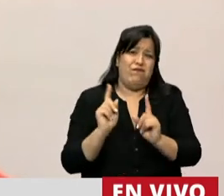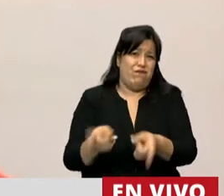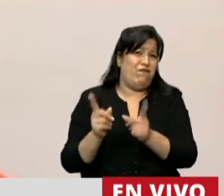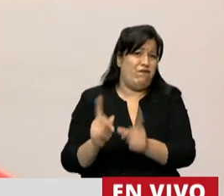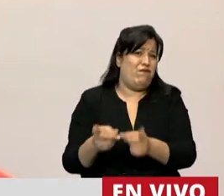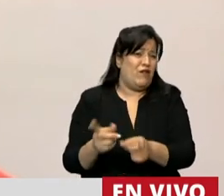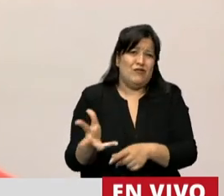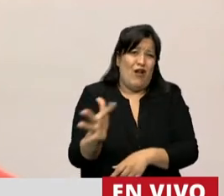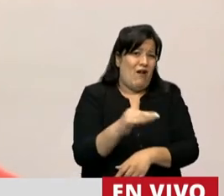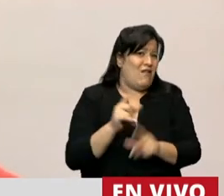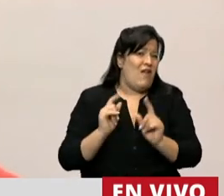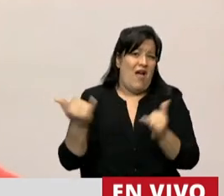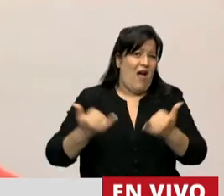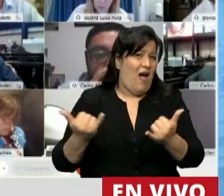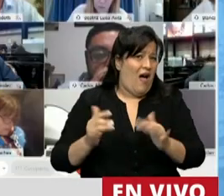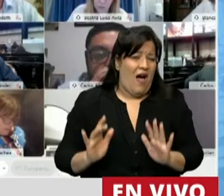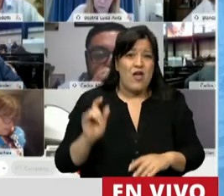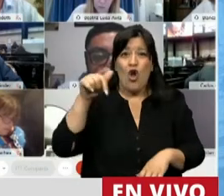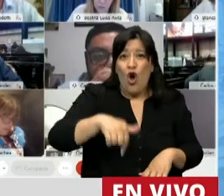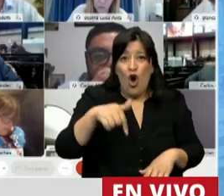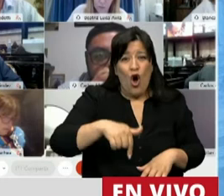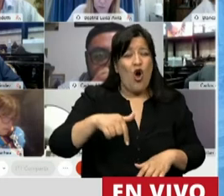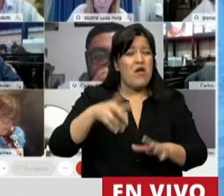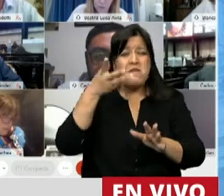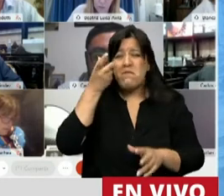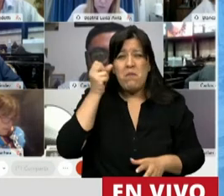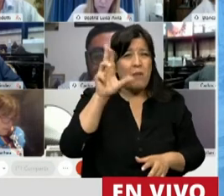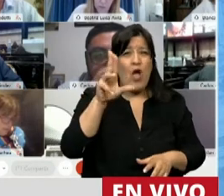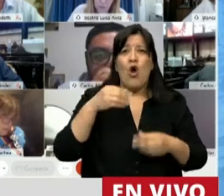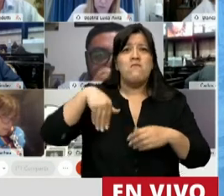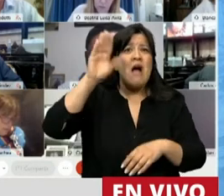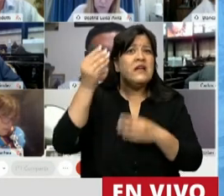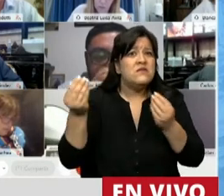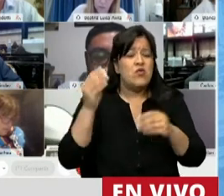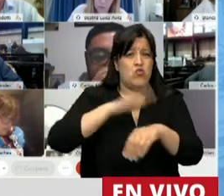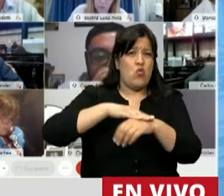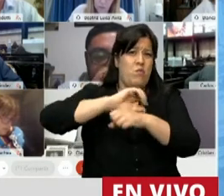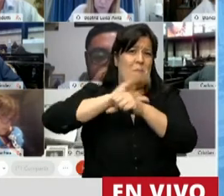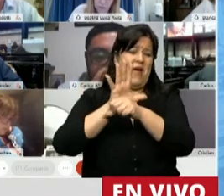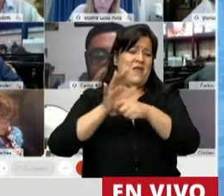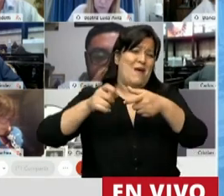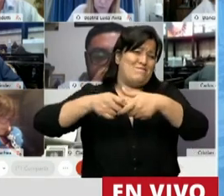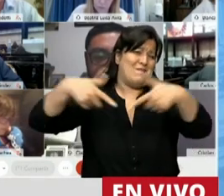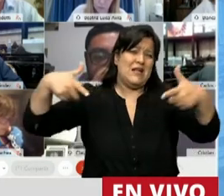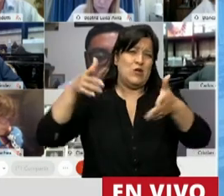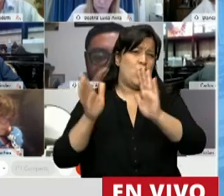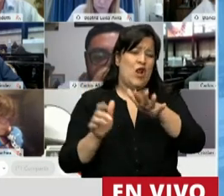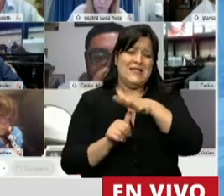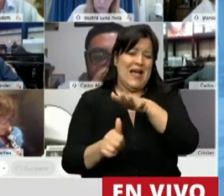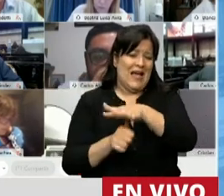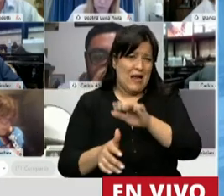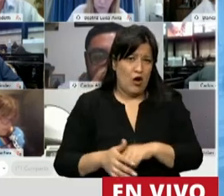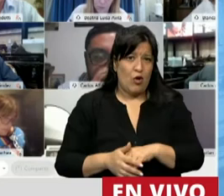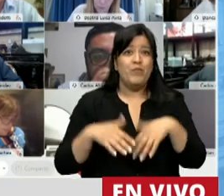convivimos y que se ha visto hoy agravado además por la pandemia. Con esta ley estamos